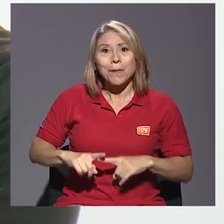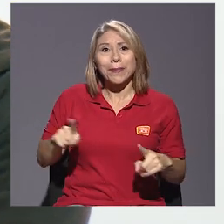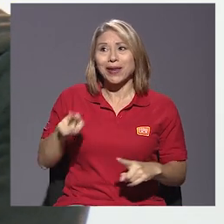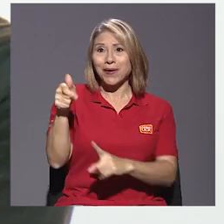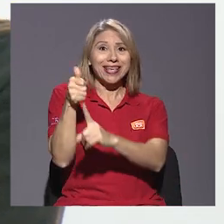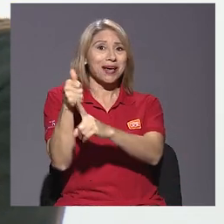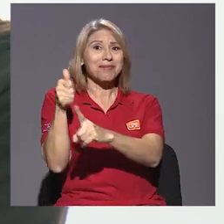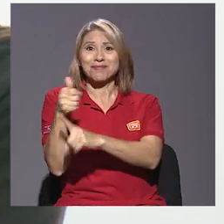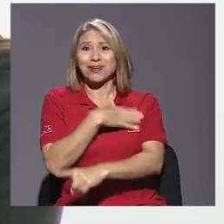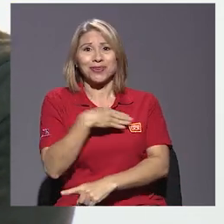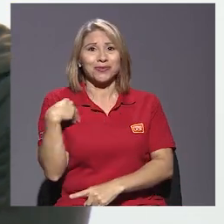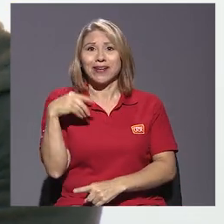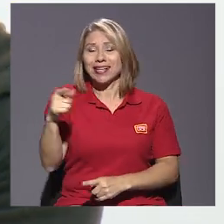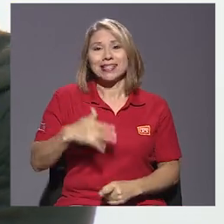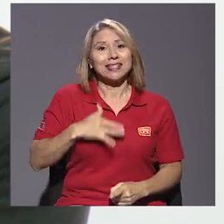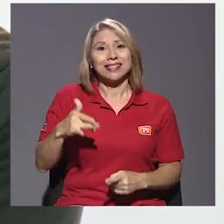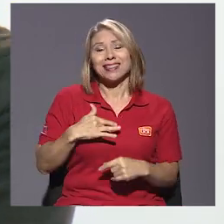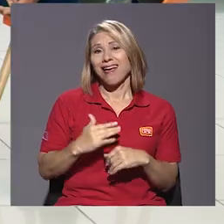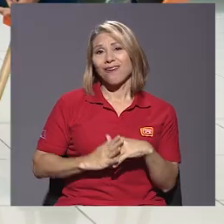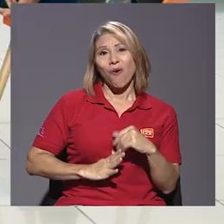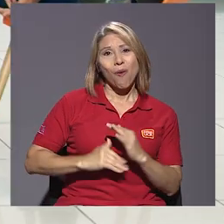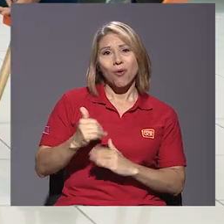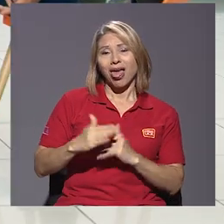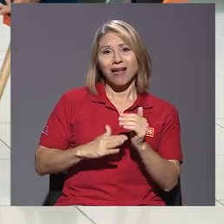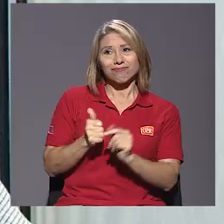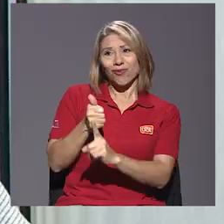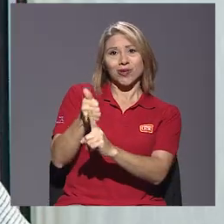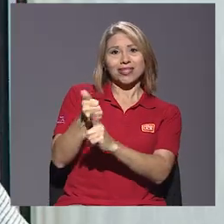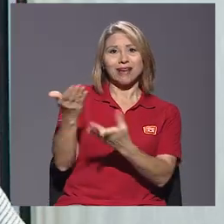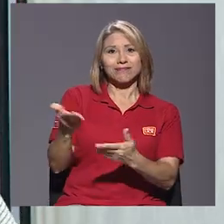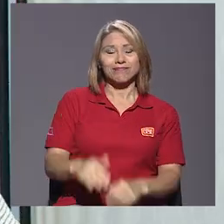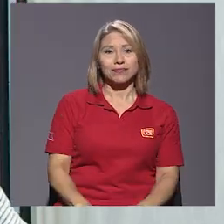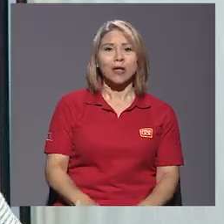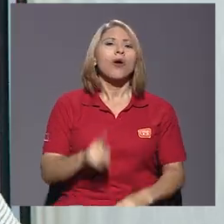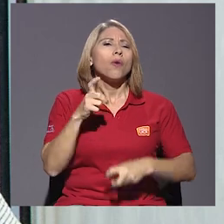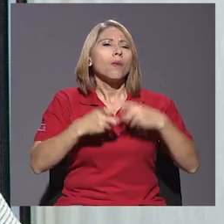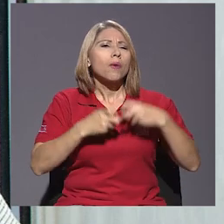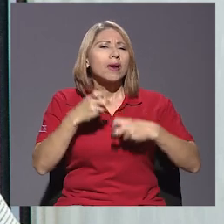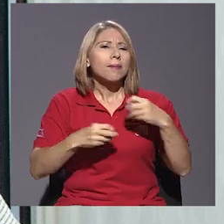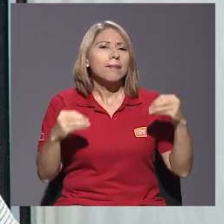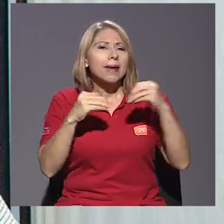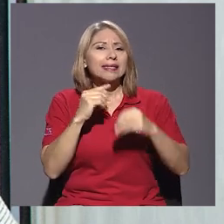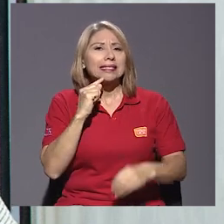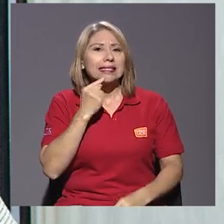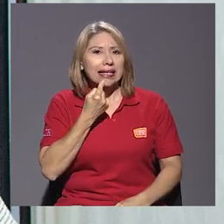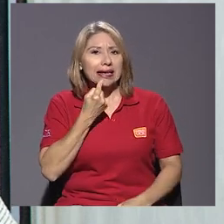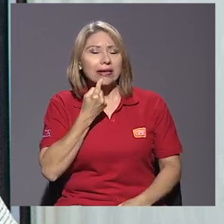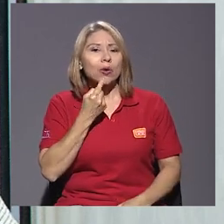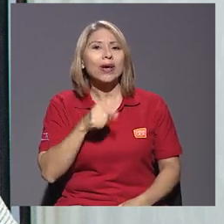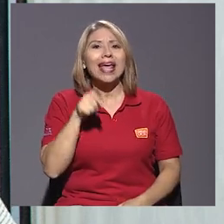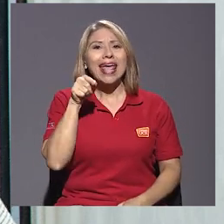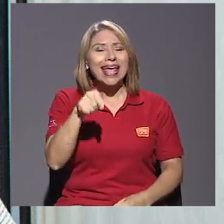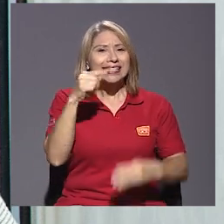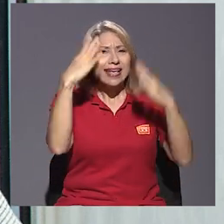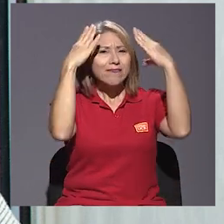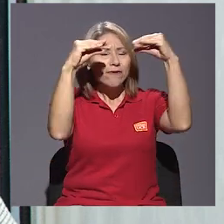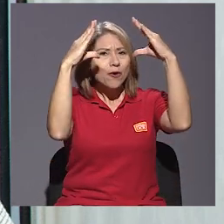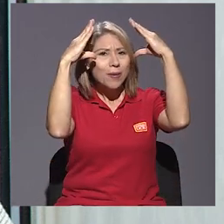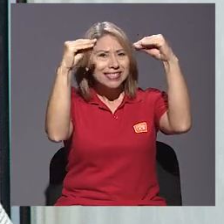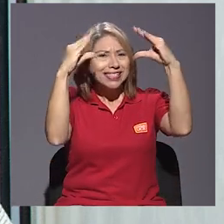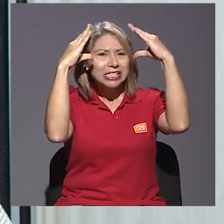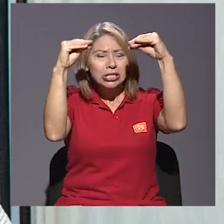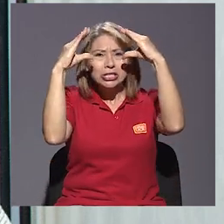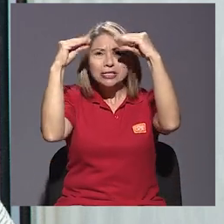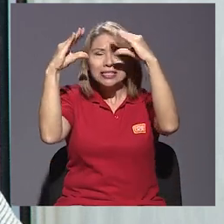pero a ella no. Ella se siente incómoda con ella. Uno de los problemas más serios es que esta información que podemos creer que es